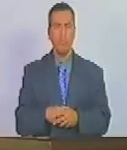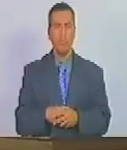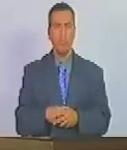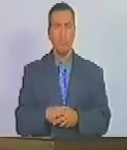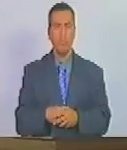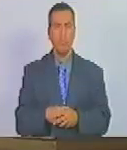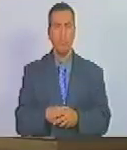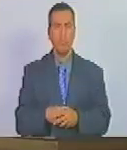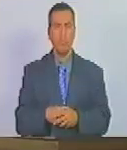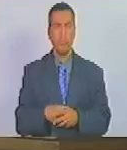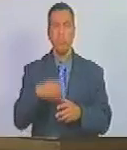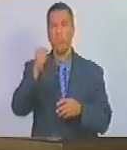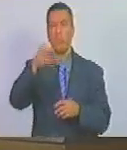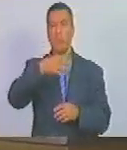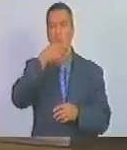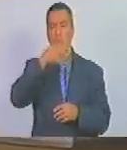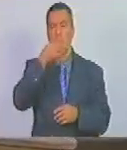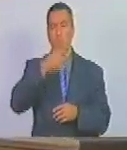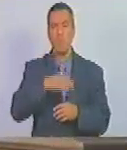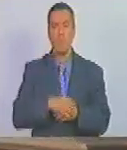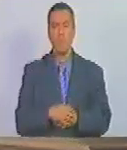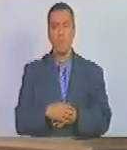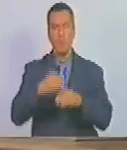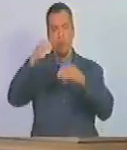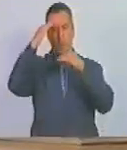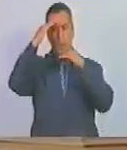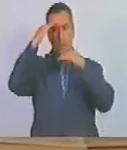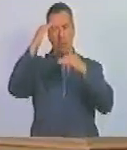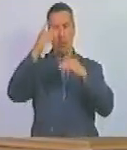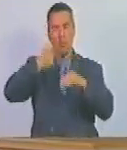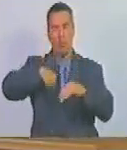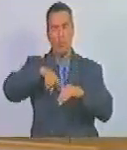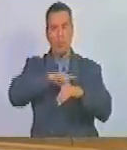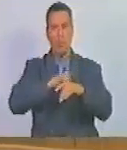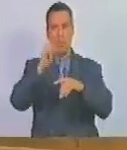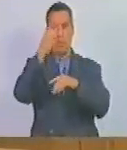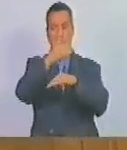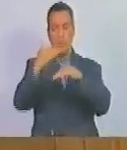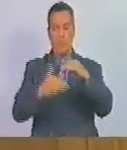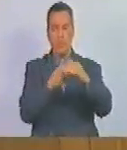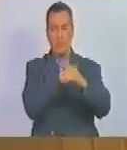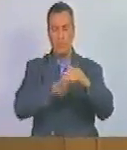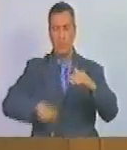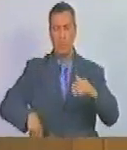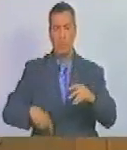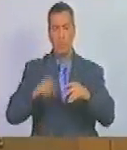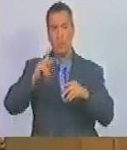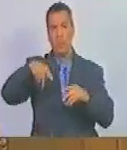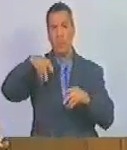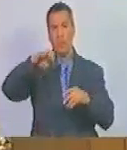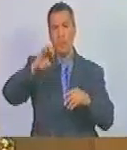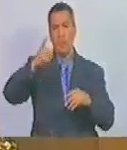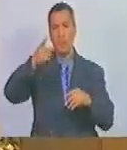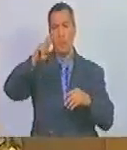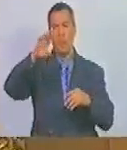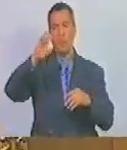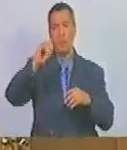buenas tardes saludar a nuestro primer vicepresidente pero infante